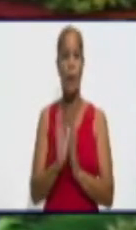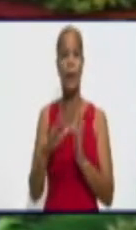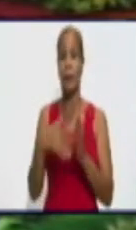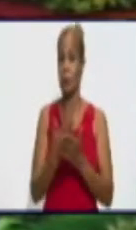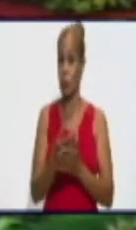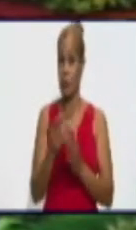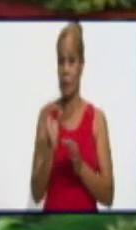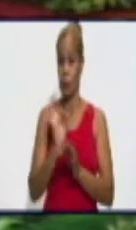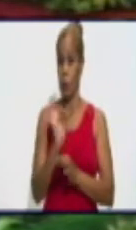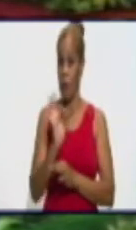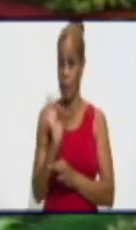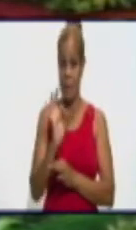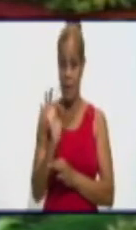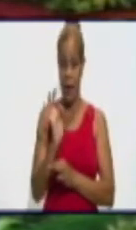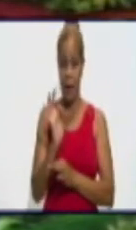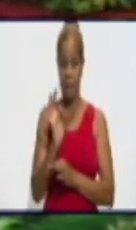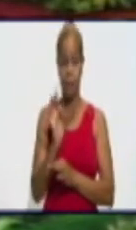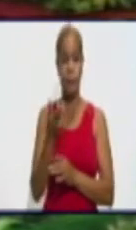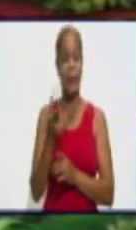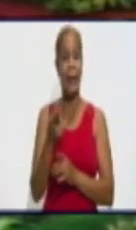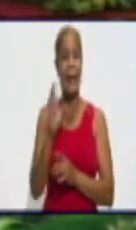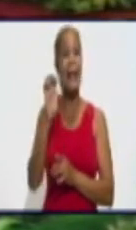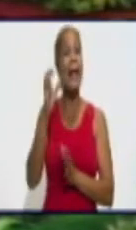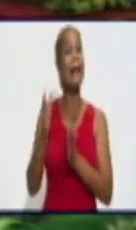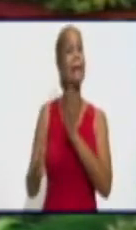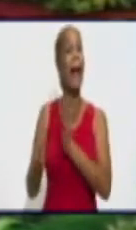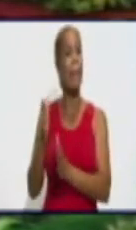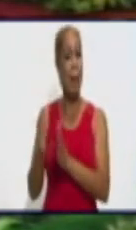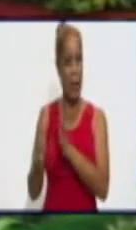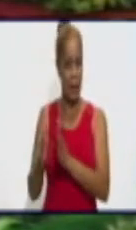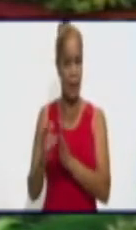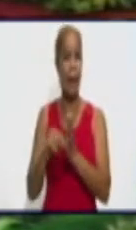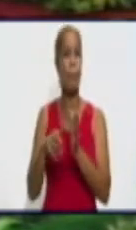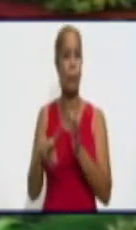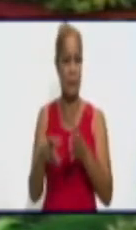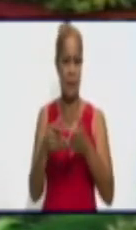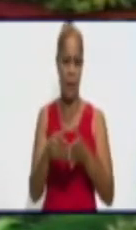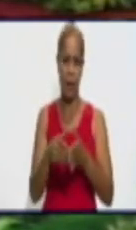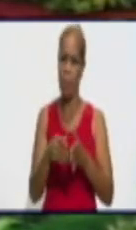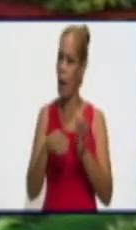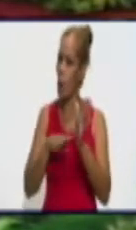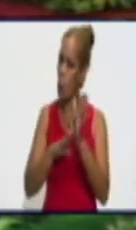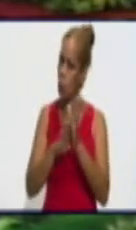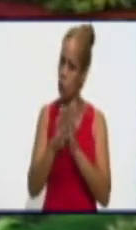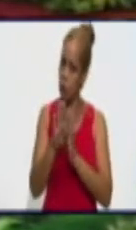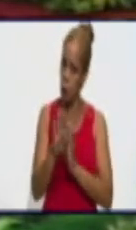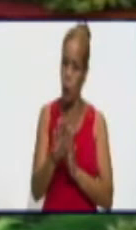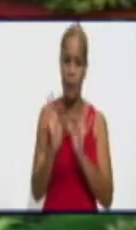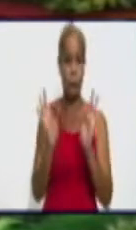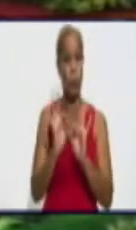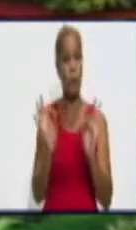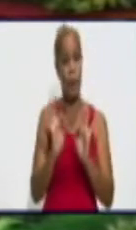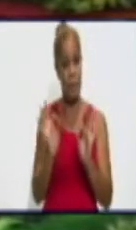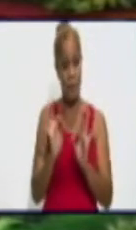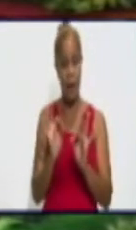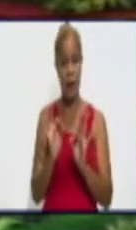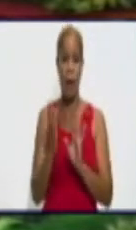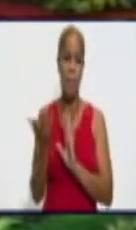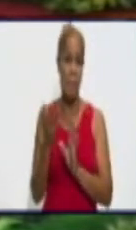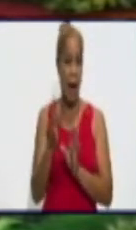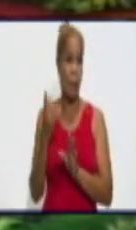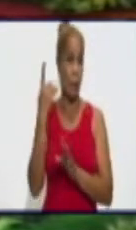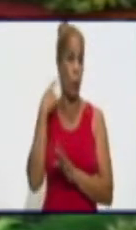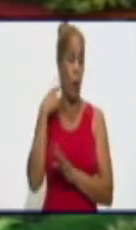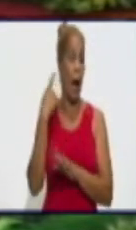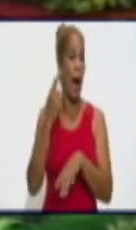Transmisión autóctona en Bayamo, la provincia en la fase que se decretó desde hace ya mucho tiempo